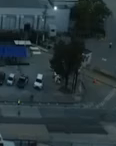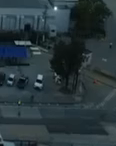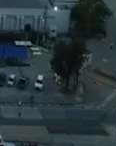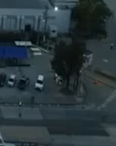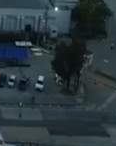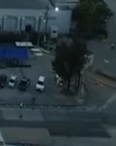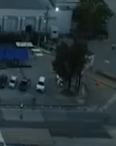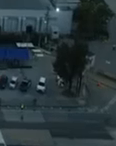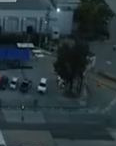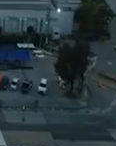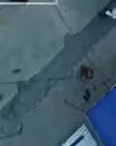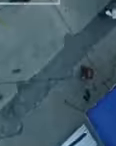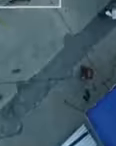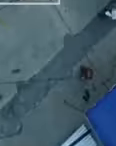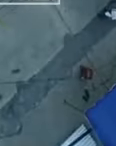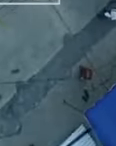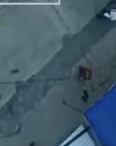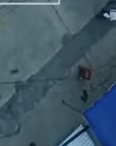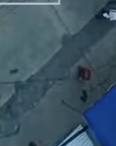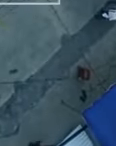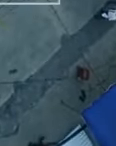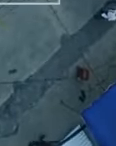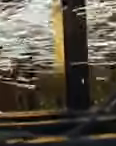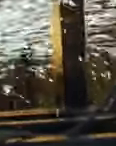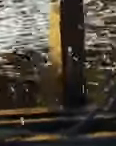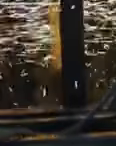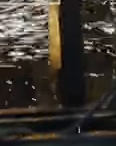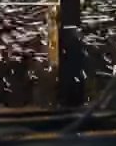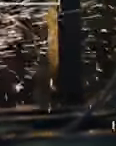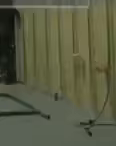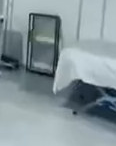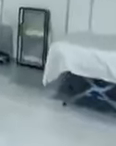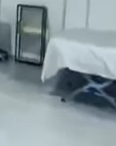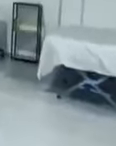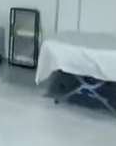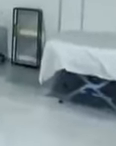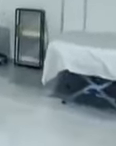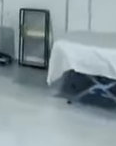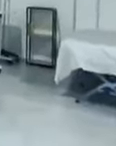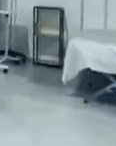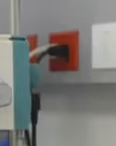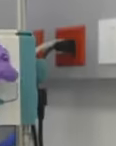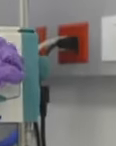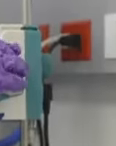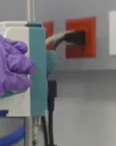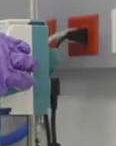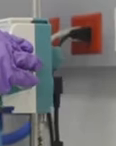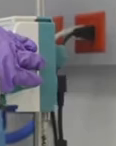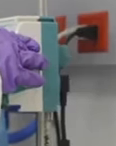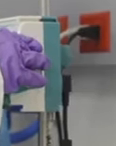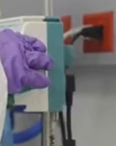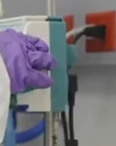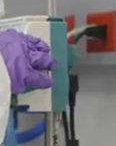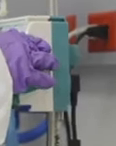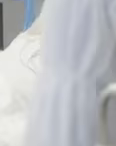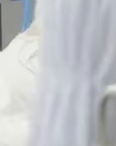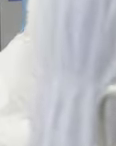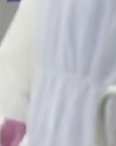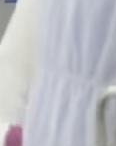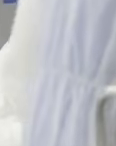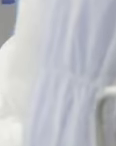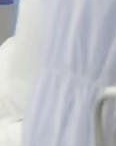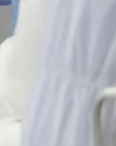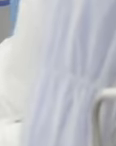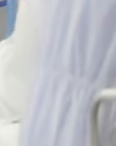El Hospital Parque de la Industria, un pilar para el combate de la pandemia en la región central, cuenta con 300 camas,